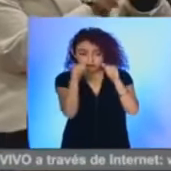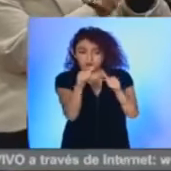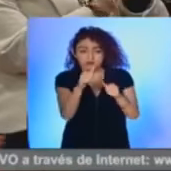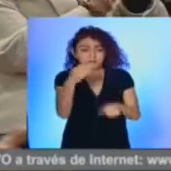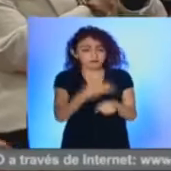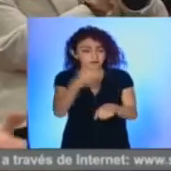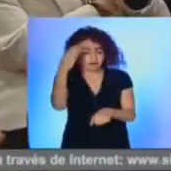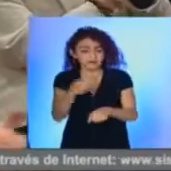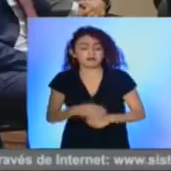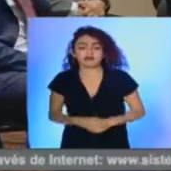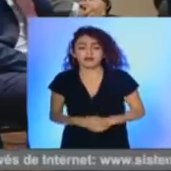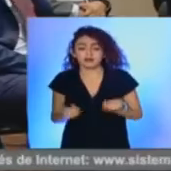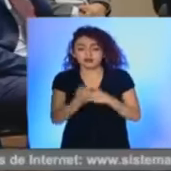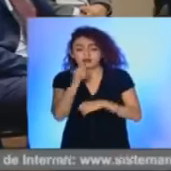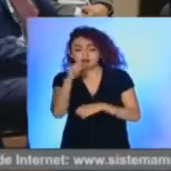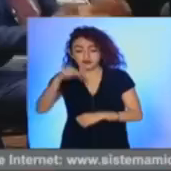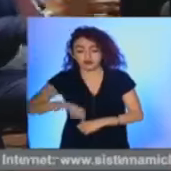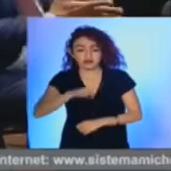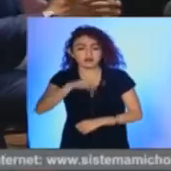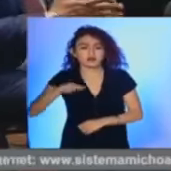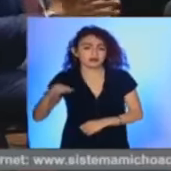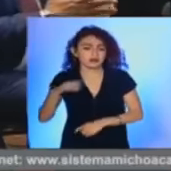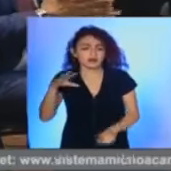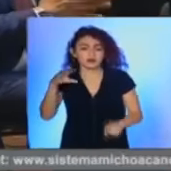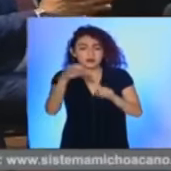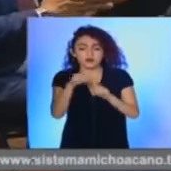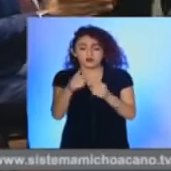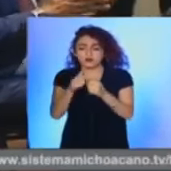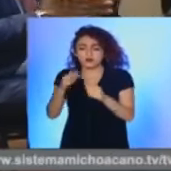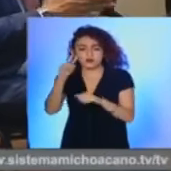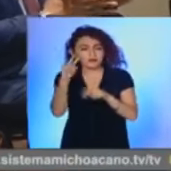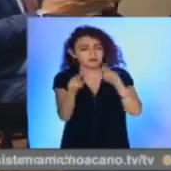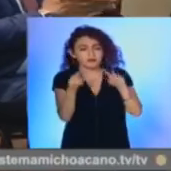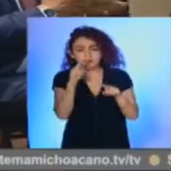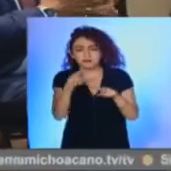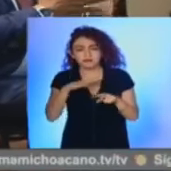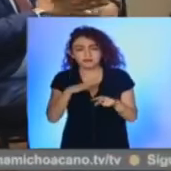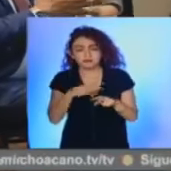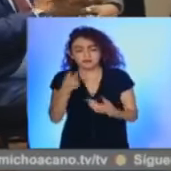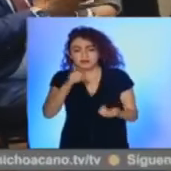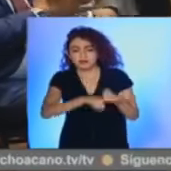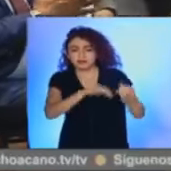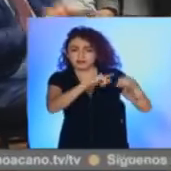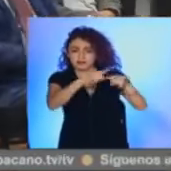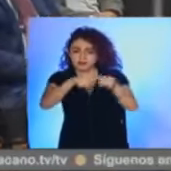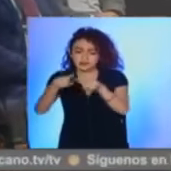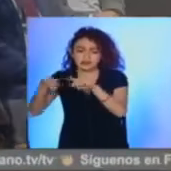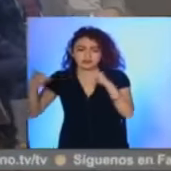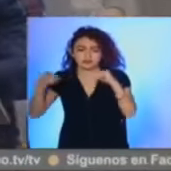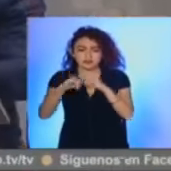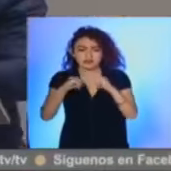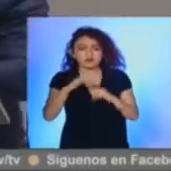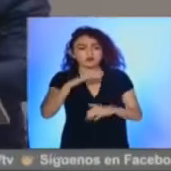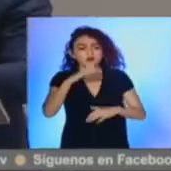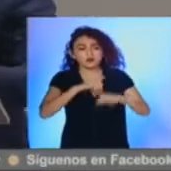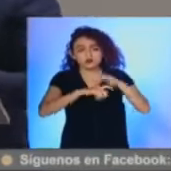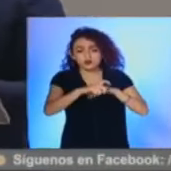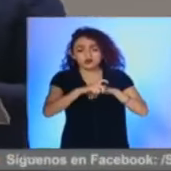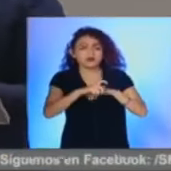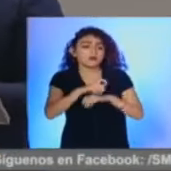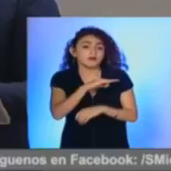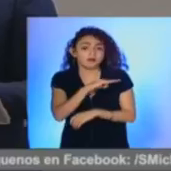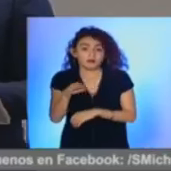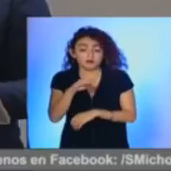castigado. Dijo también que en Michoacán se ha logrado revertir la percepción de la existencia de instituciones corruptas. Logramos